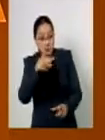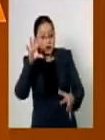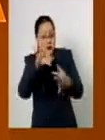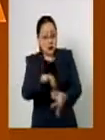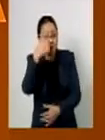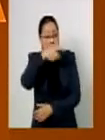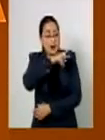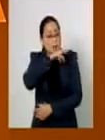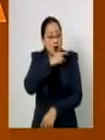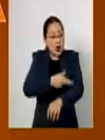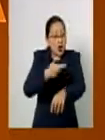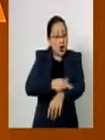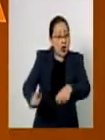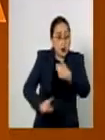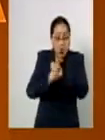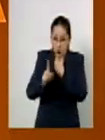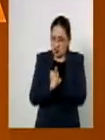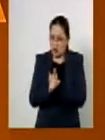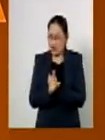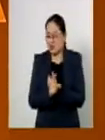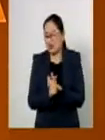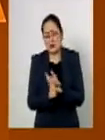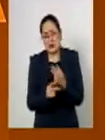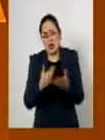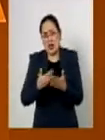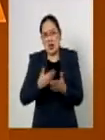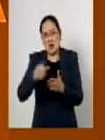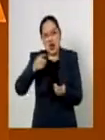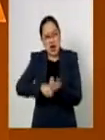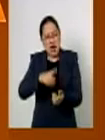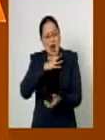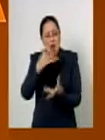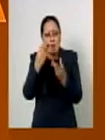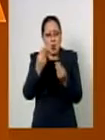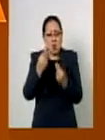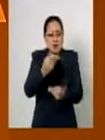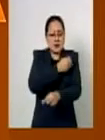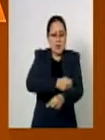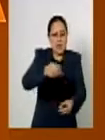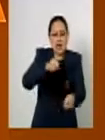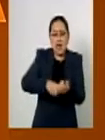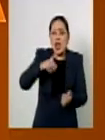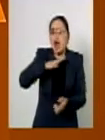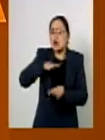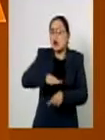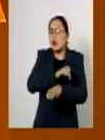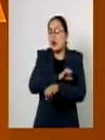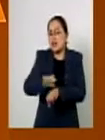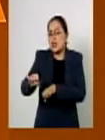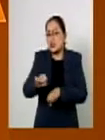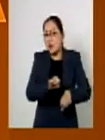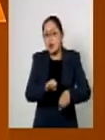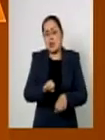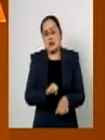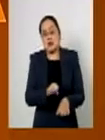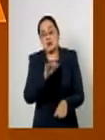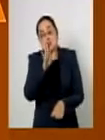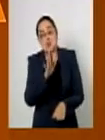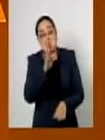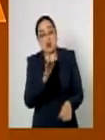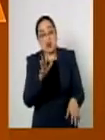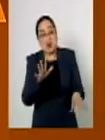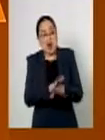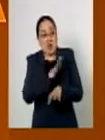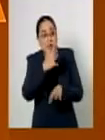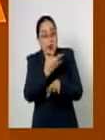resolver el problema mayúsculo que atraviesan miles de familias a causa de los sismos cambiando otros